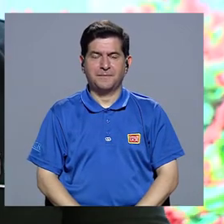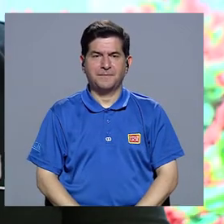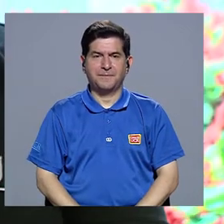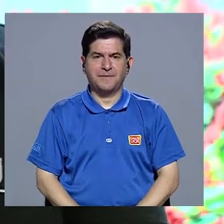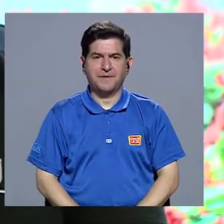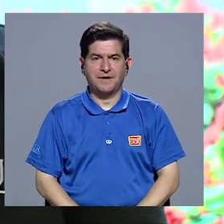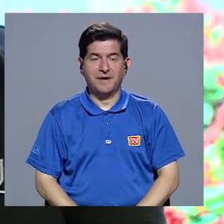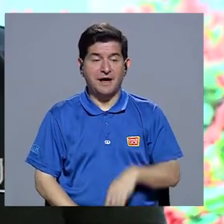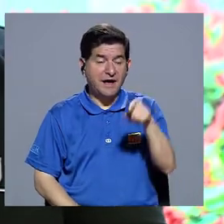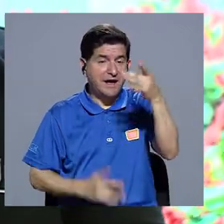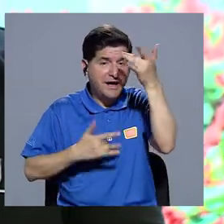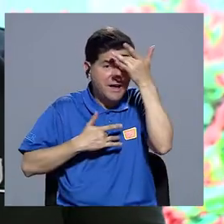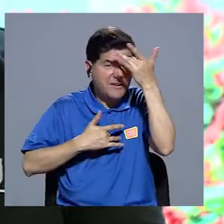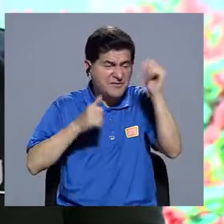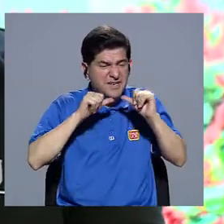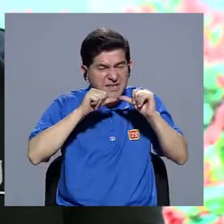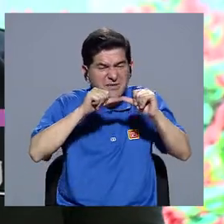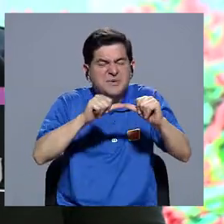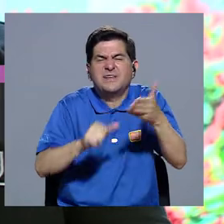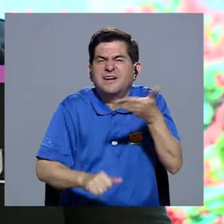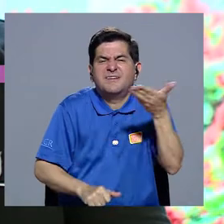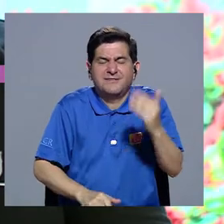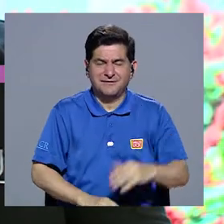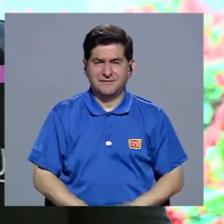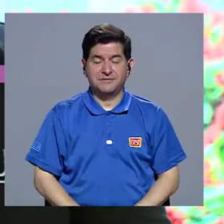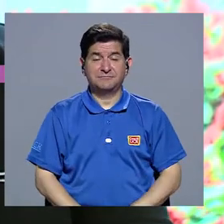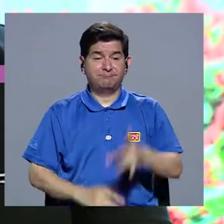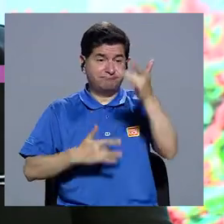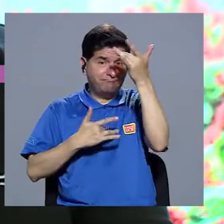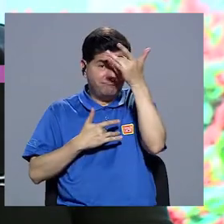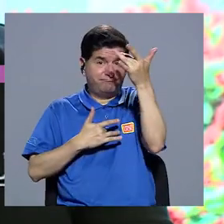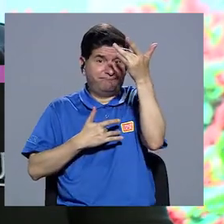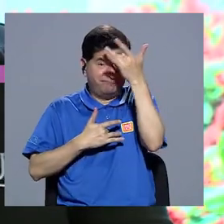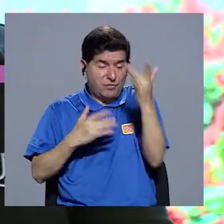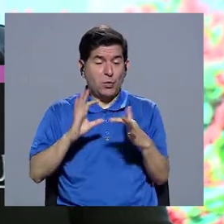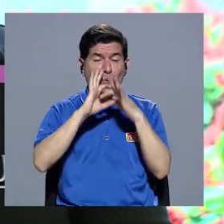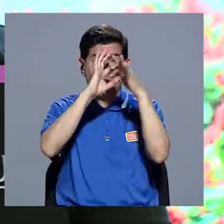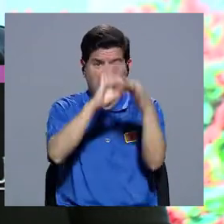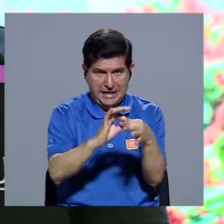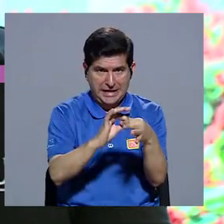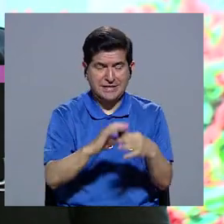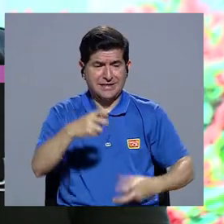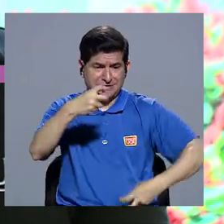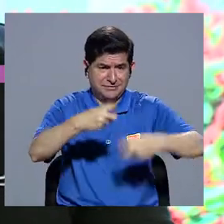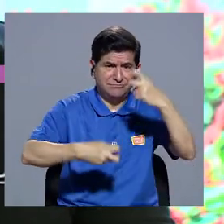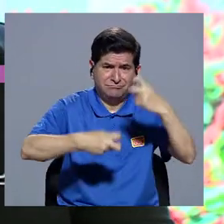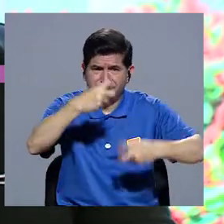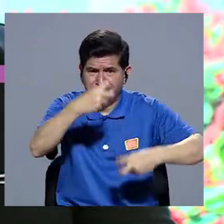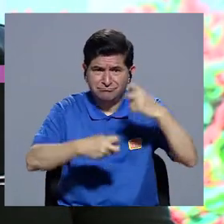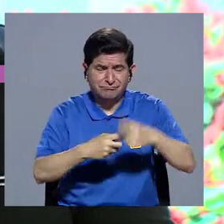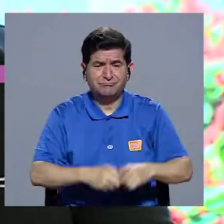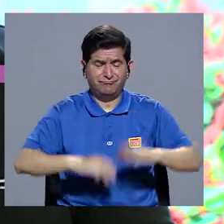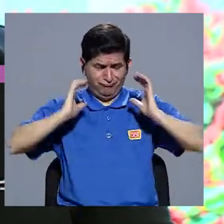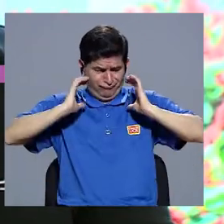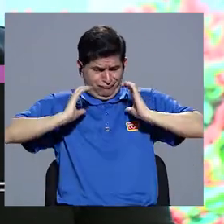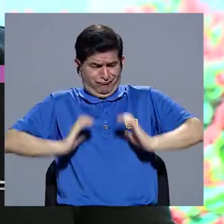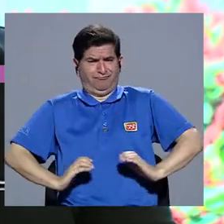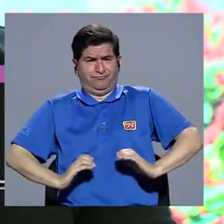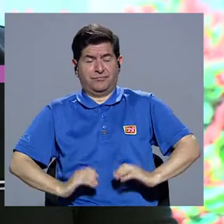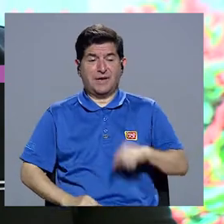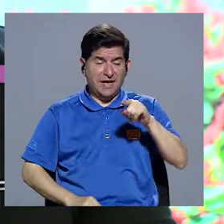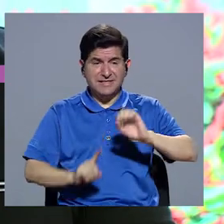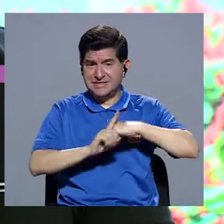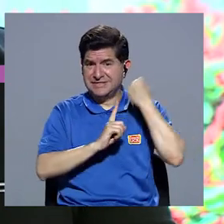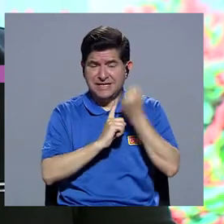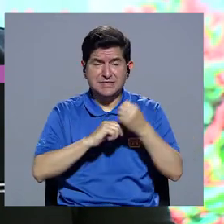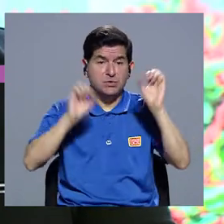Básicamente lo que son las enfermedades crónicas son patologías que están asociadas a desequilibrios en el organismo y estos